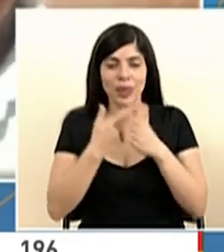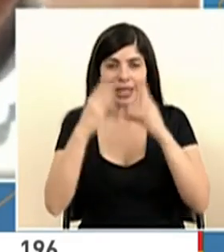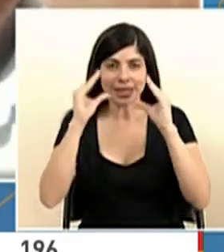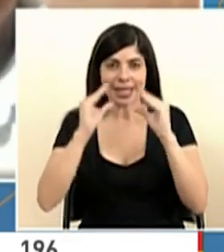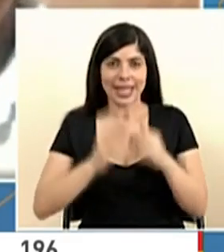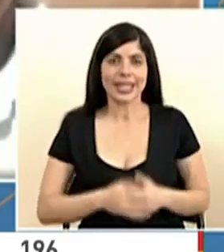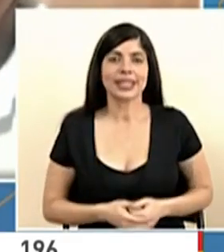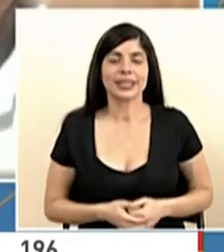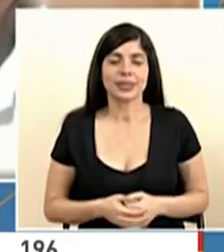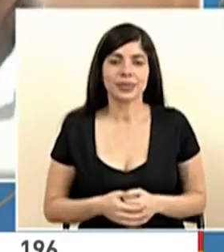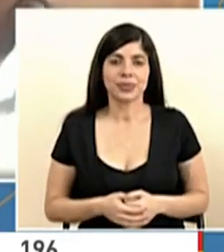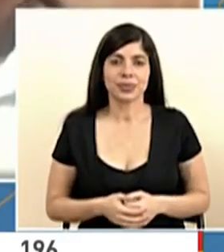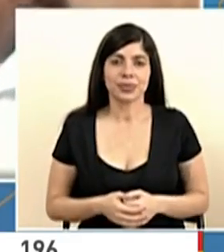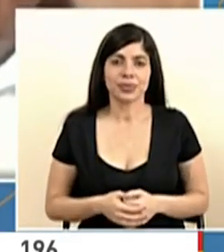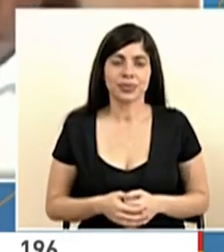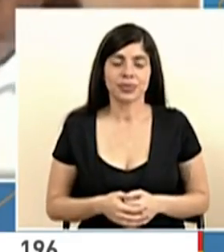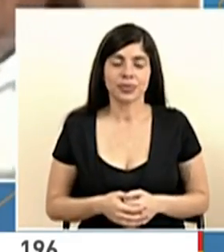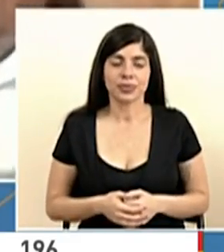tardes.